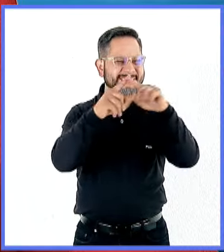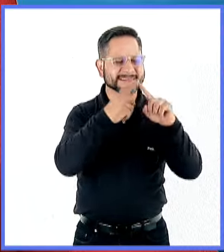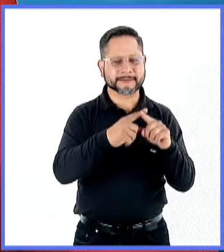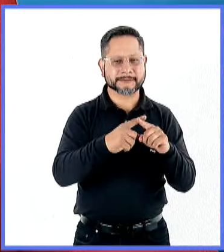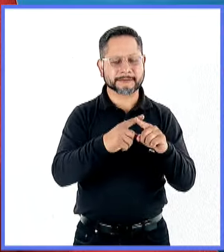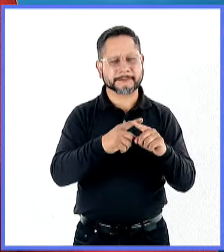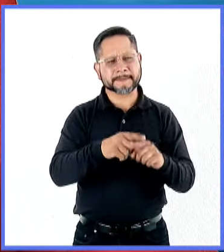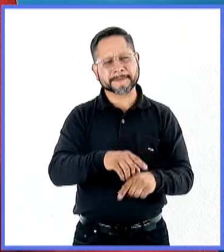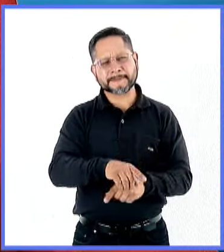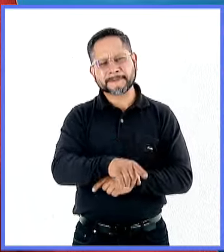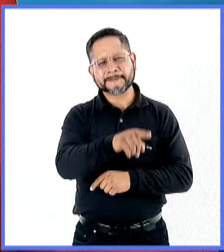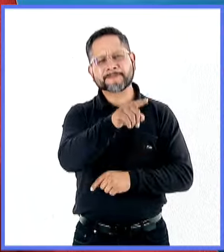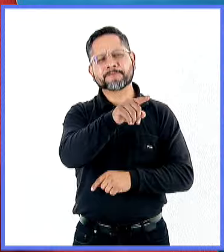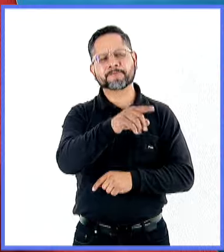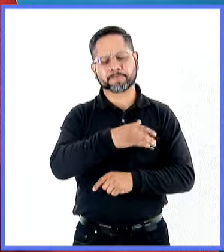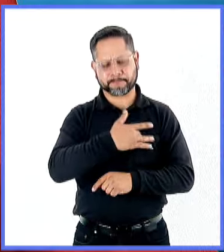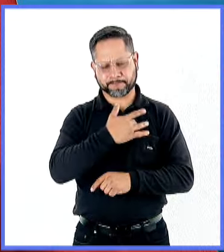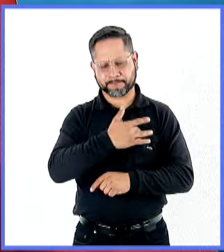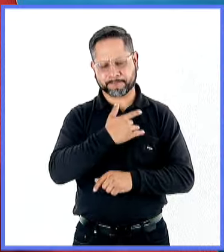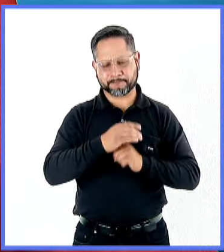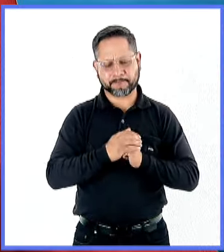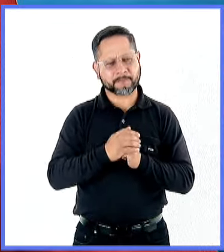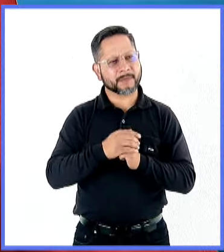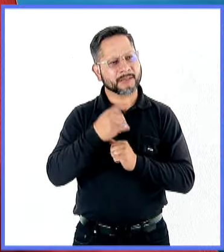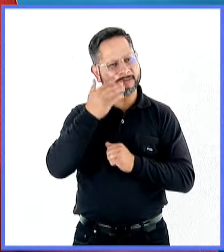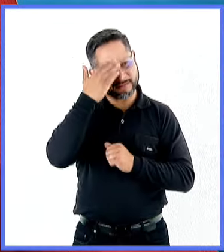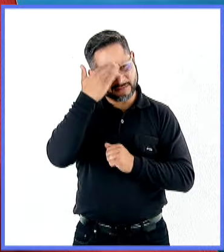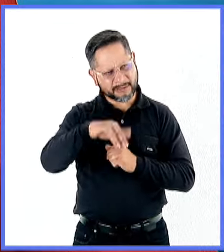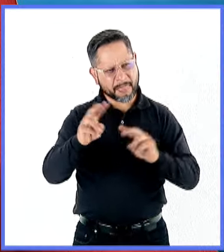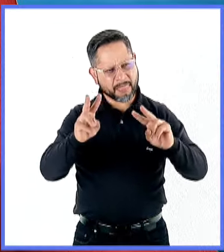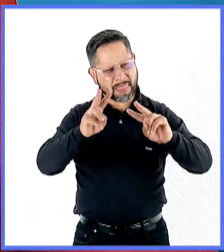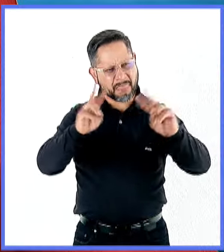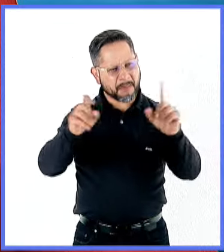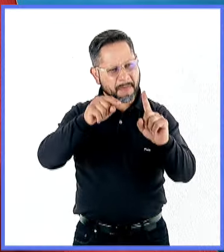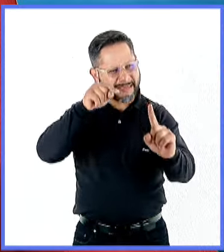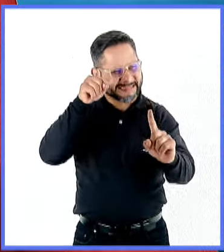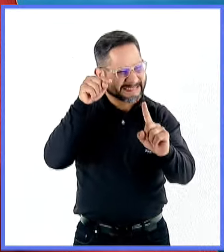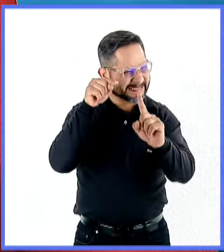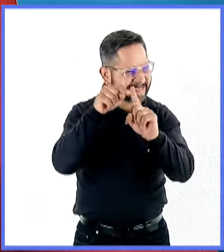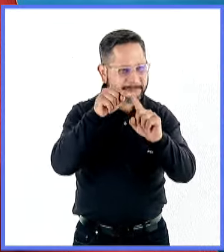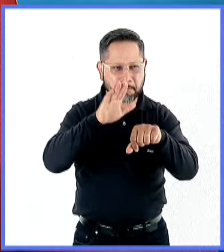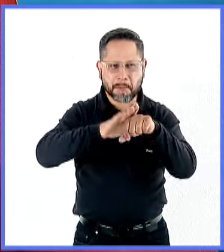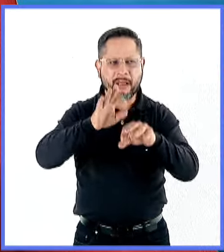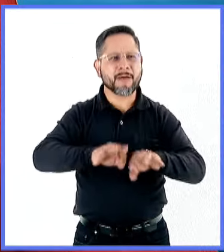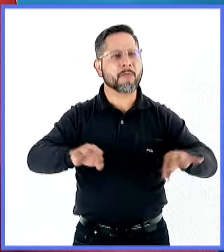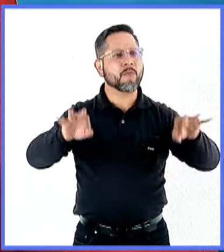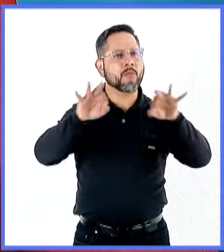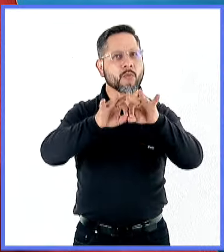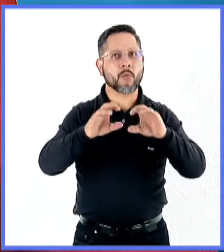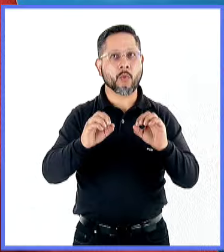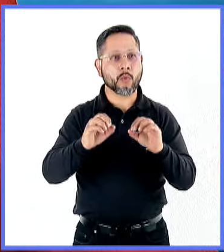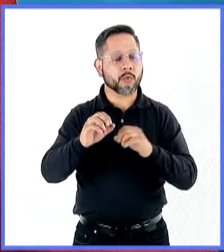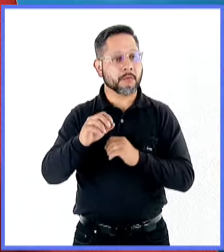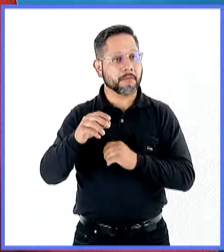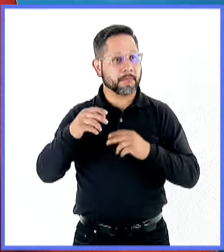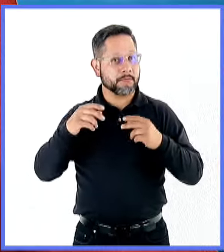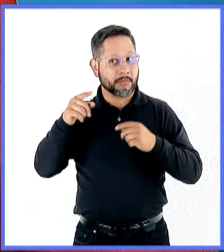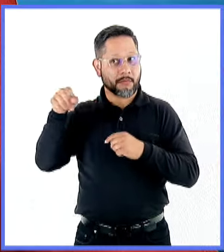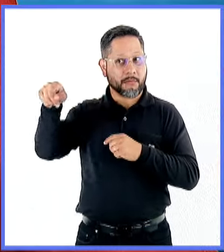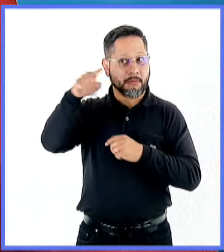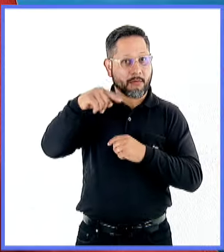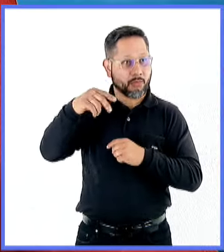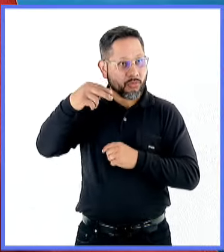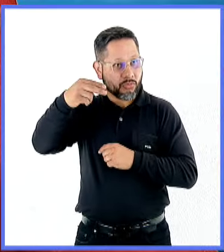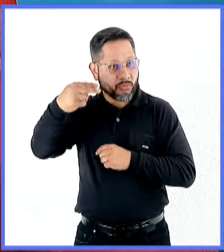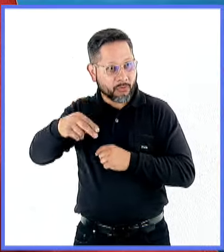¿Cuáles cree usted que son esos puntos centrales? ¿Cuáles son esos grandes nombres que no debemos perdernos de esta feria del